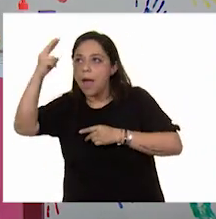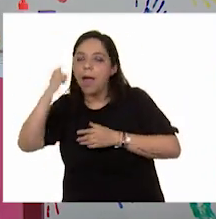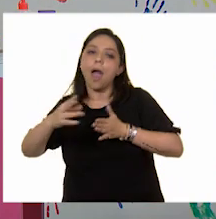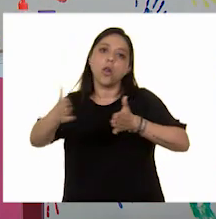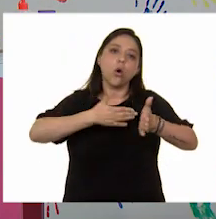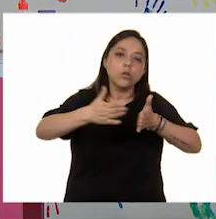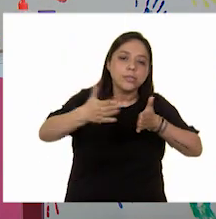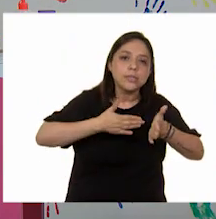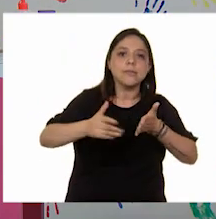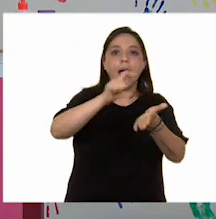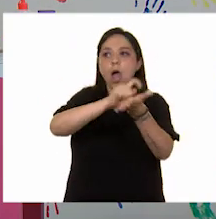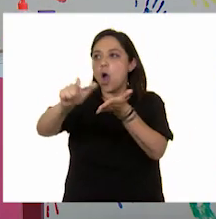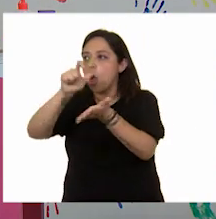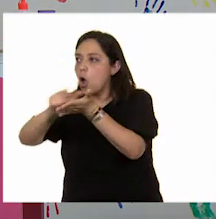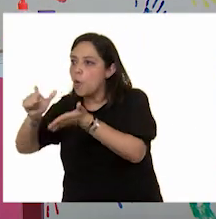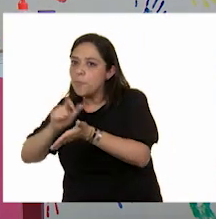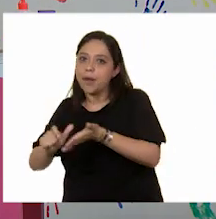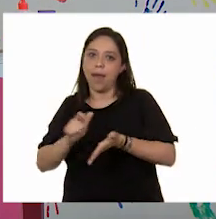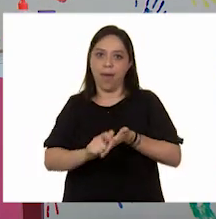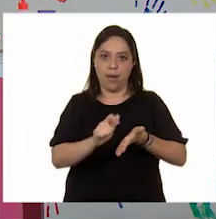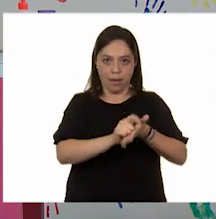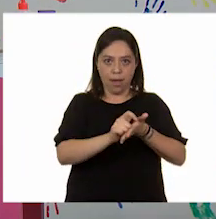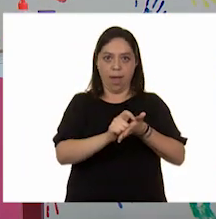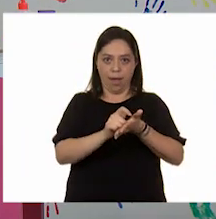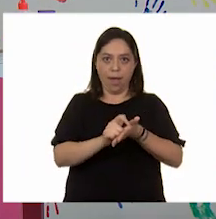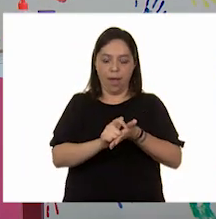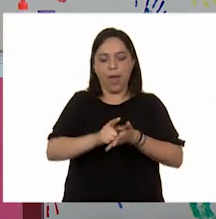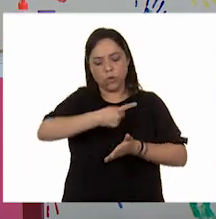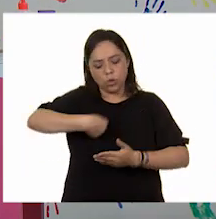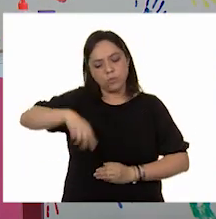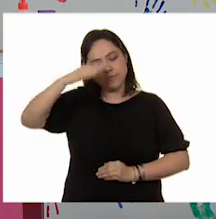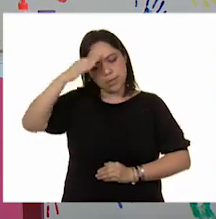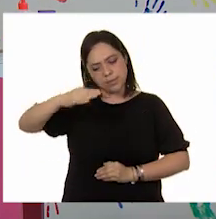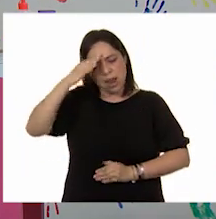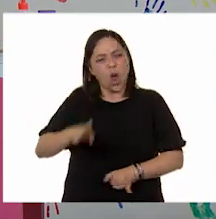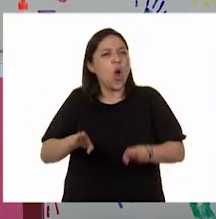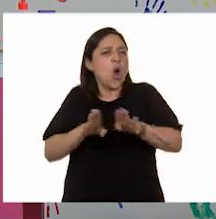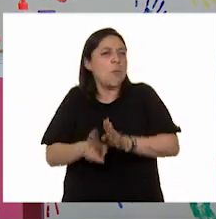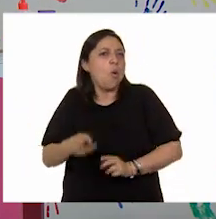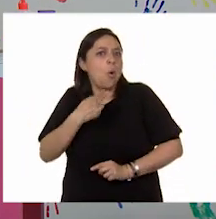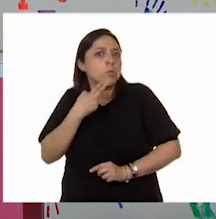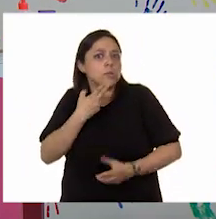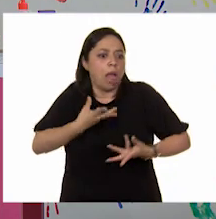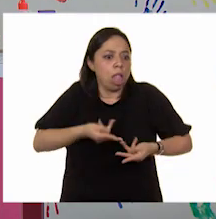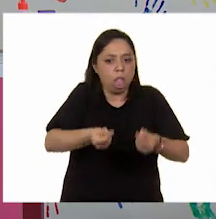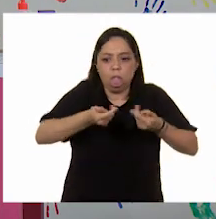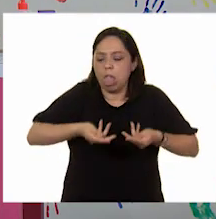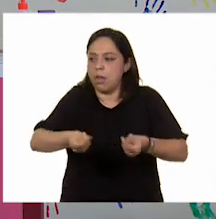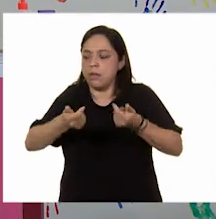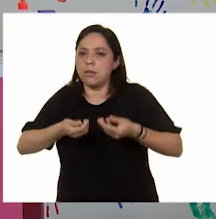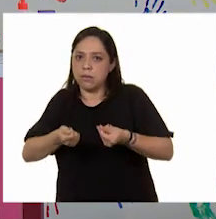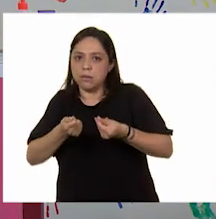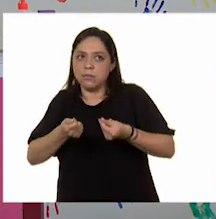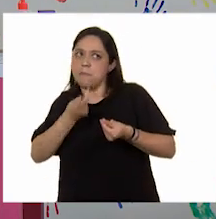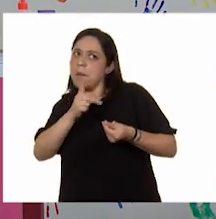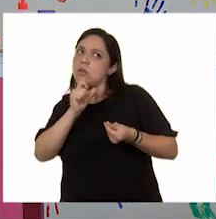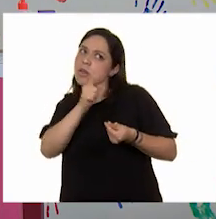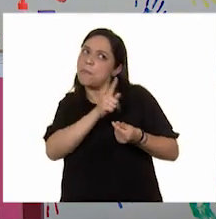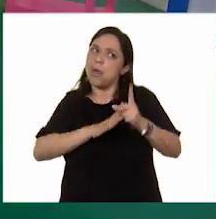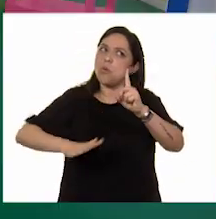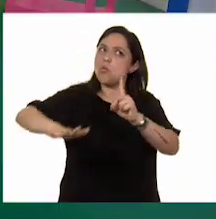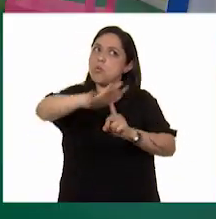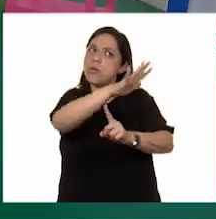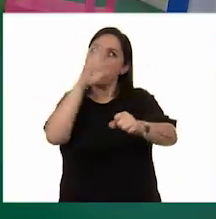productos, podemos reflexionar en nuestros hábitos de consumo y en nuestras actitudes hacia el cuidado y protección del ambiente.